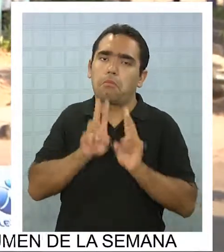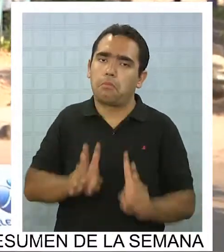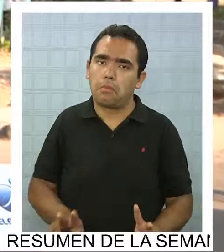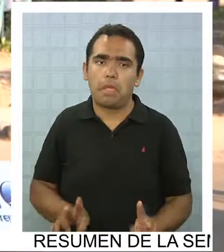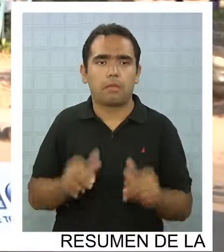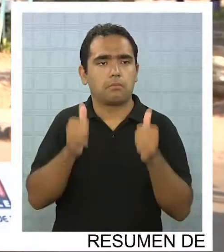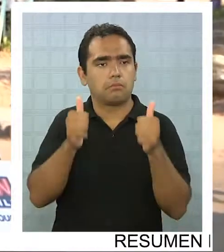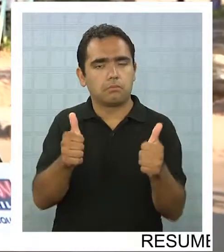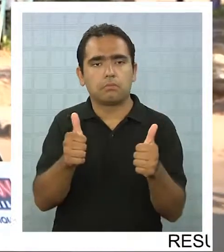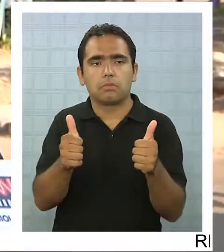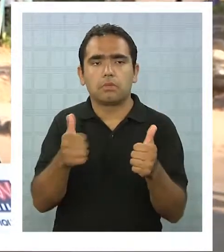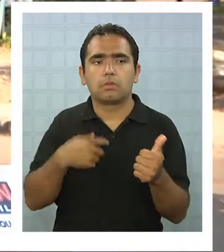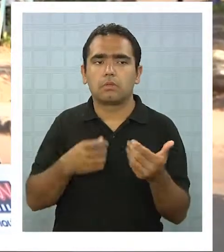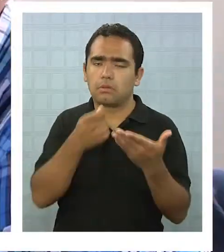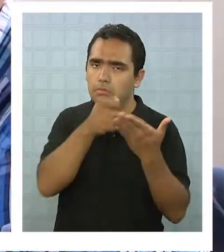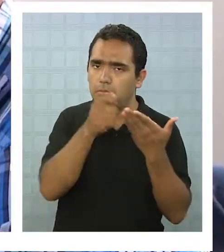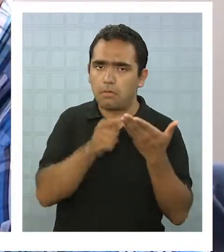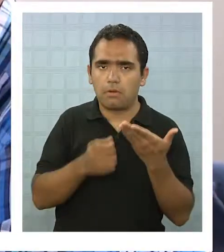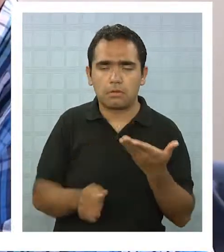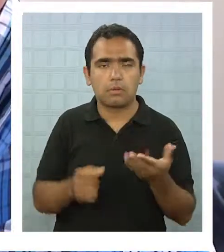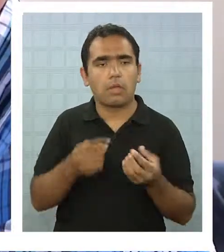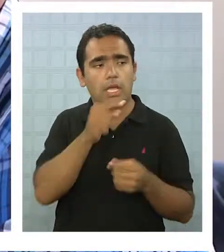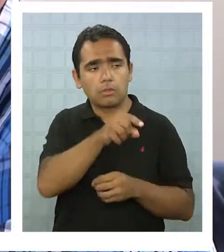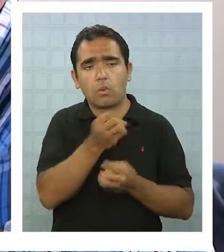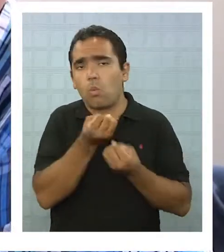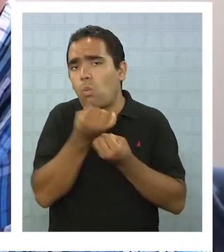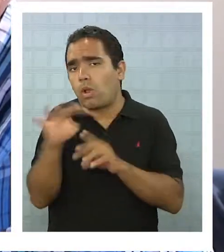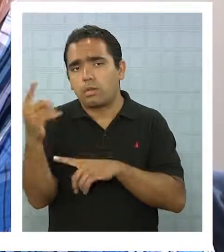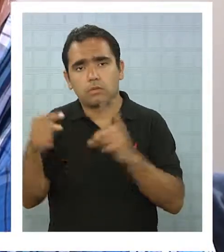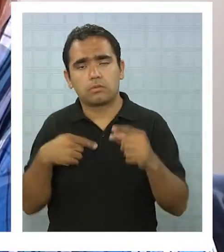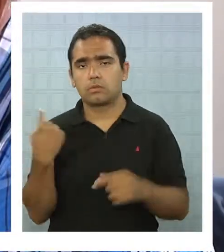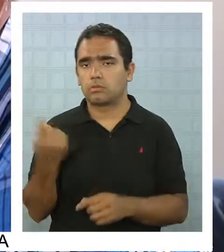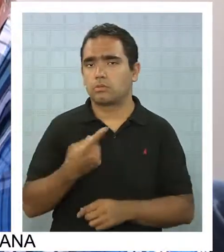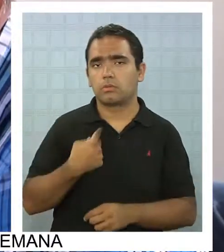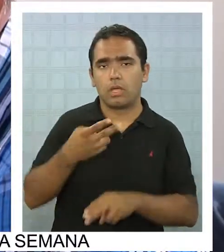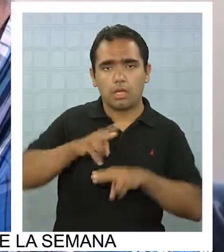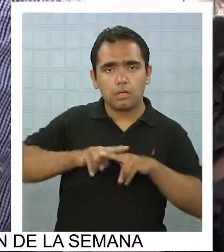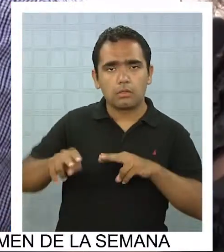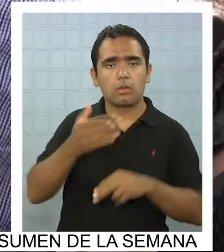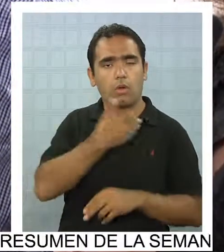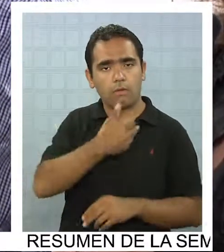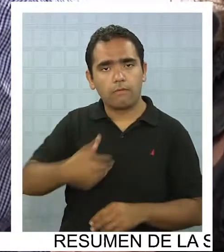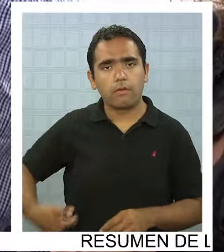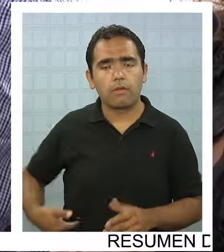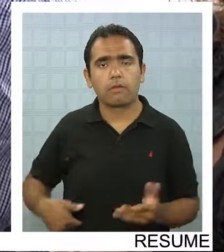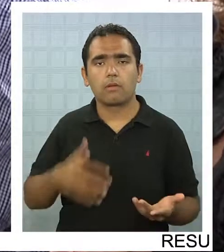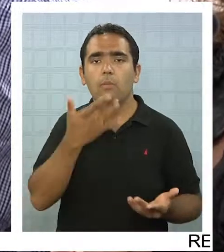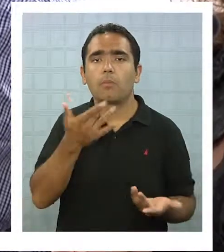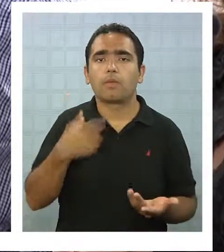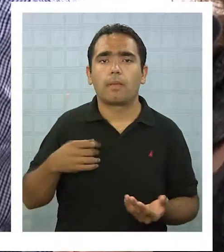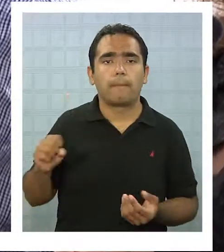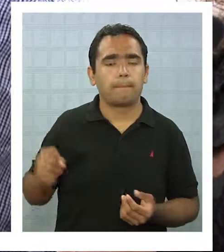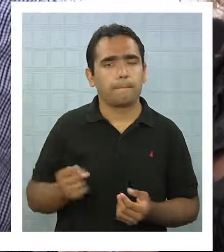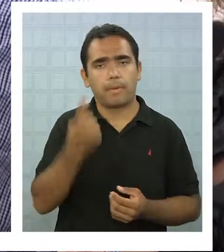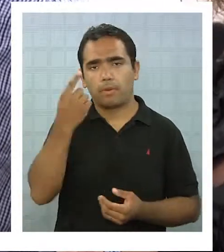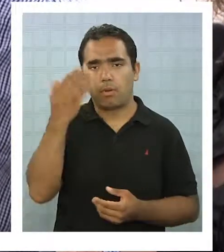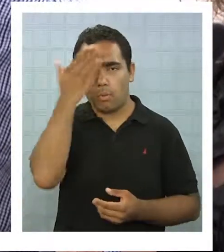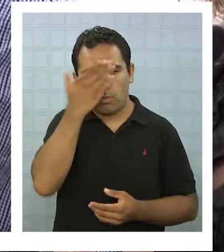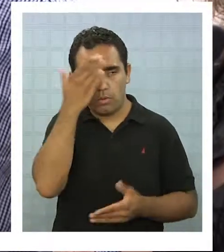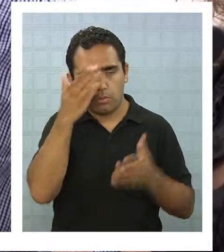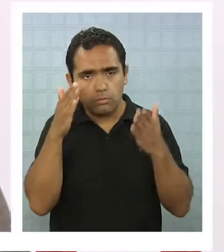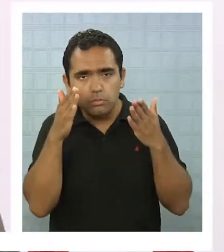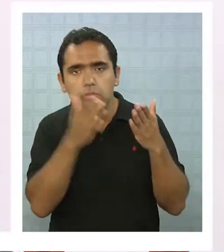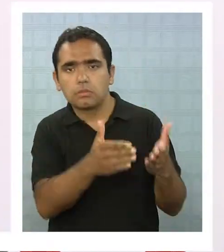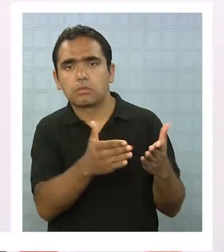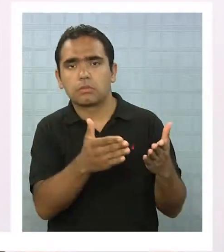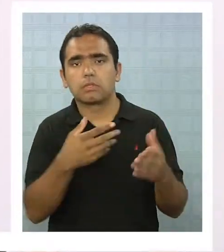tranquila en que revisen eso o cualquier cosa que nosotros hicimos durante nuestro gobierno porque tuvimos principal preocupación,